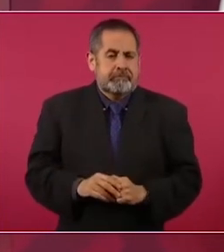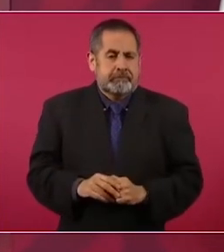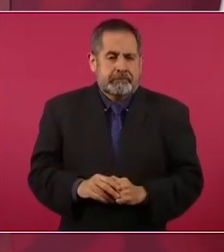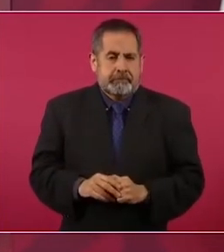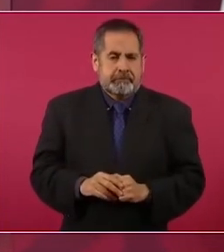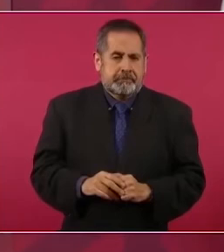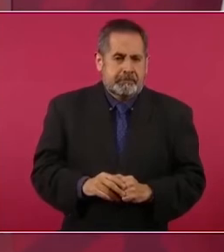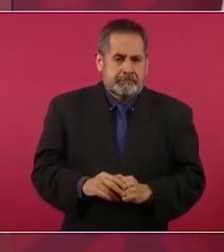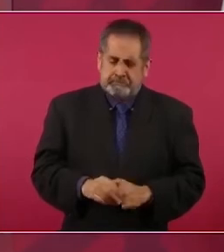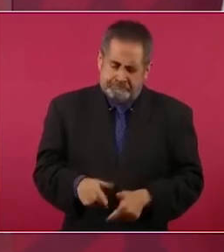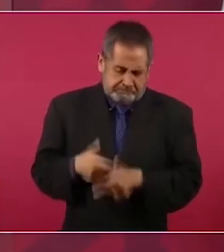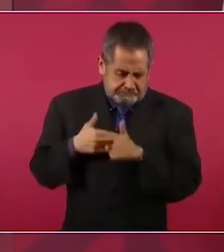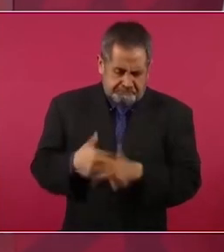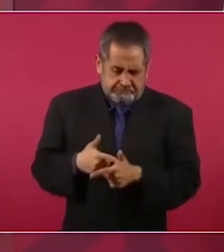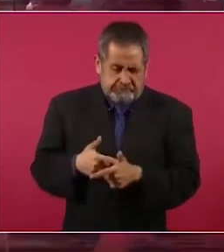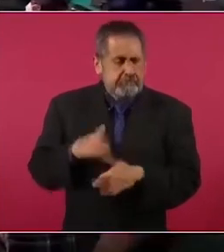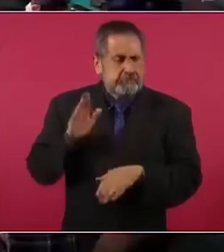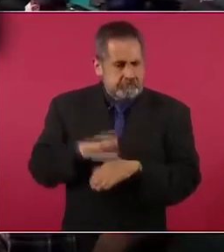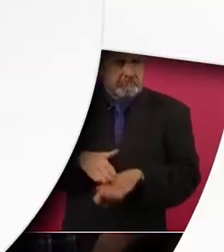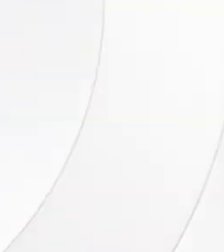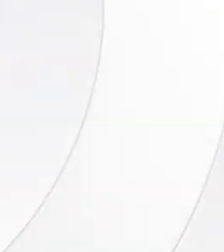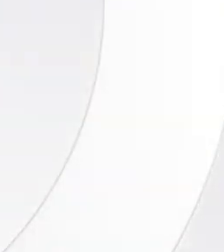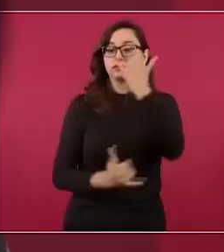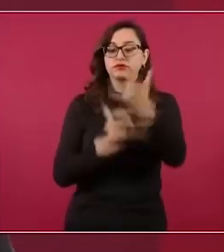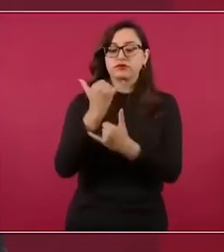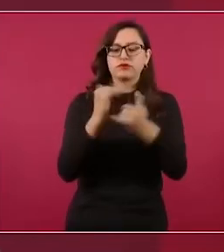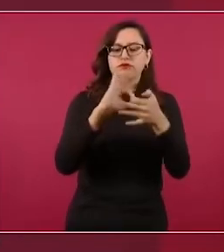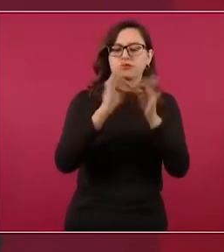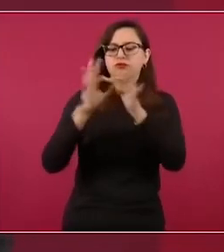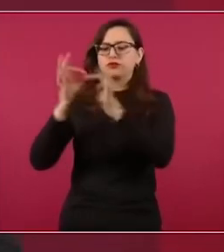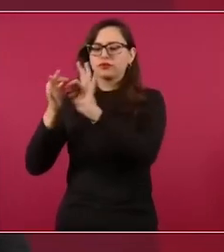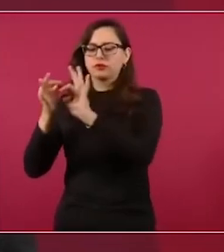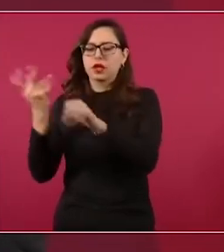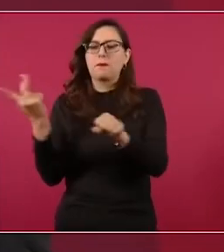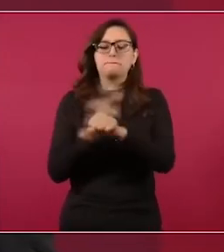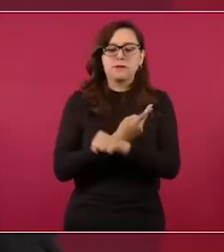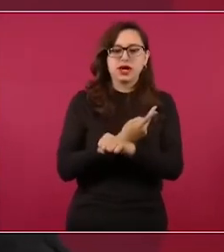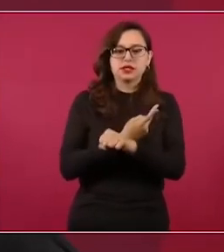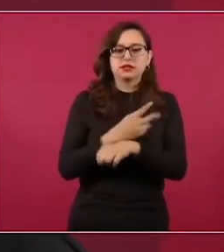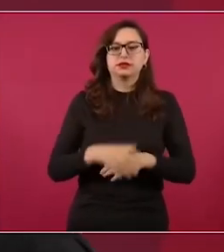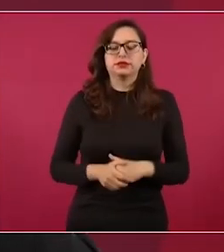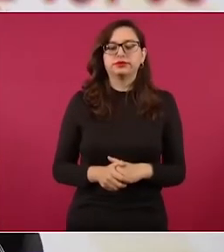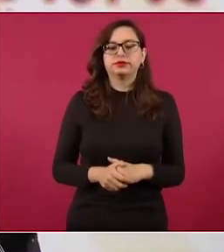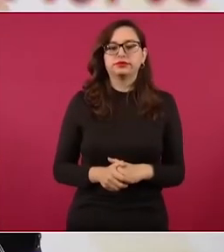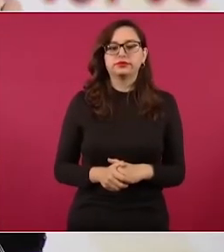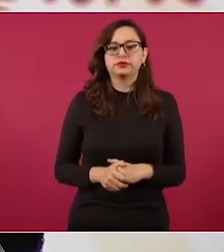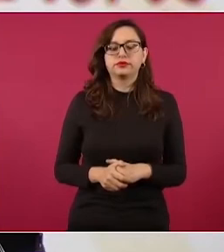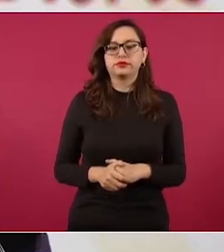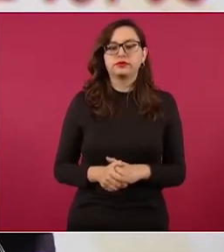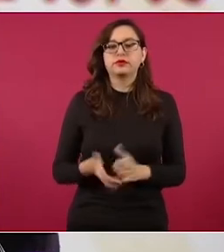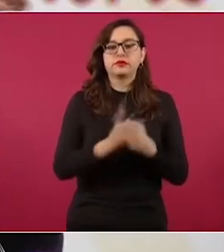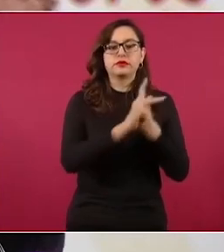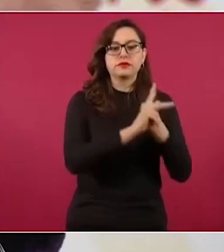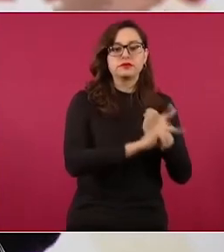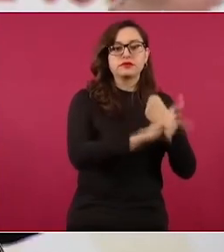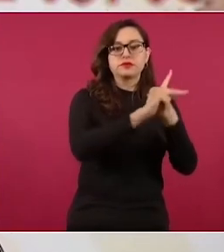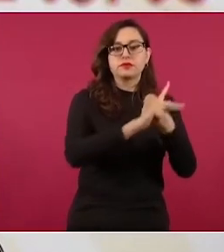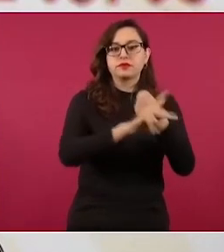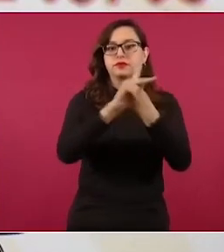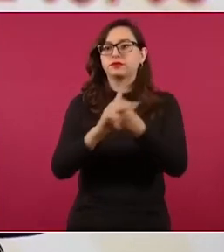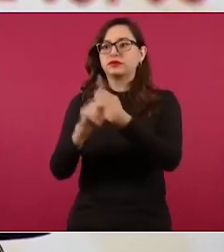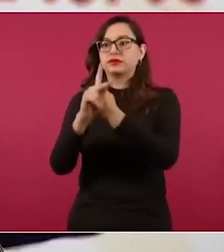Y seguimos adelante. Todos cada vez están presentando las posiciones de cada país con más